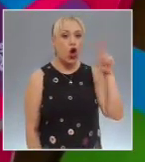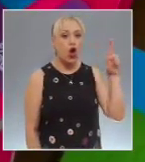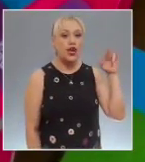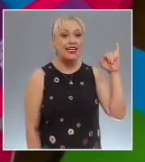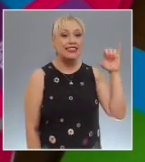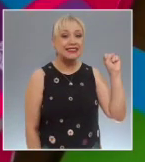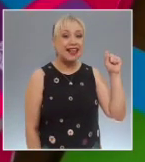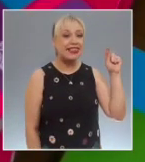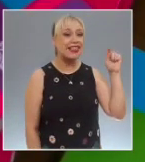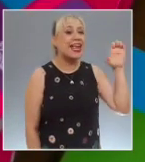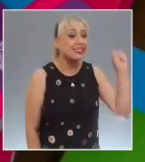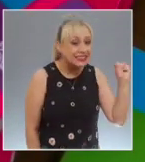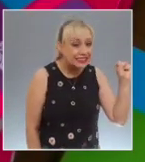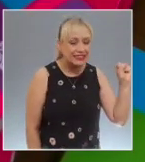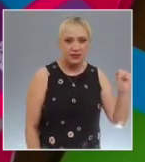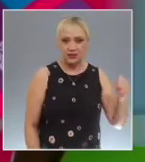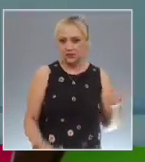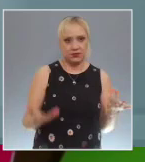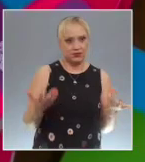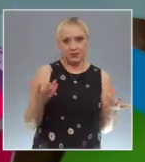Federación, Rosy García.